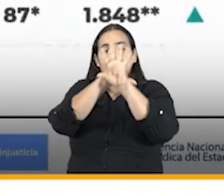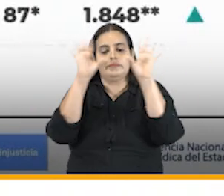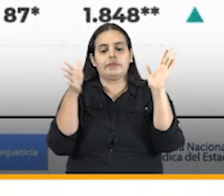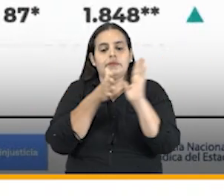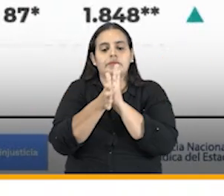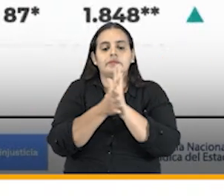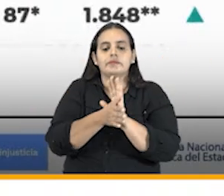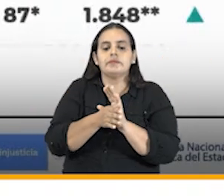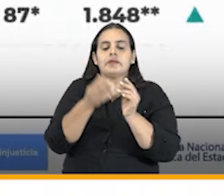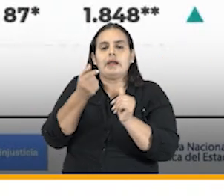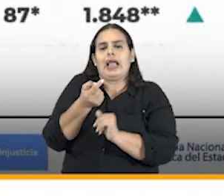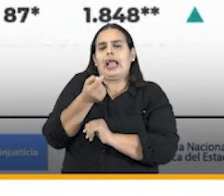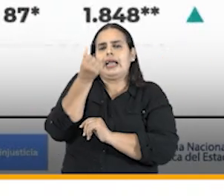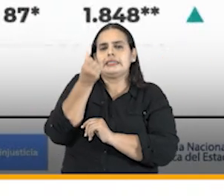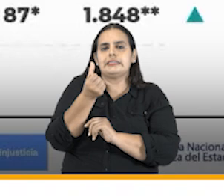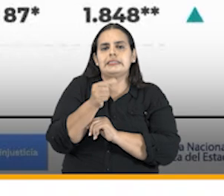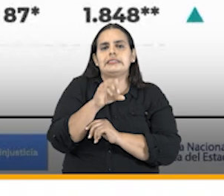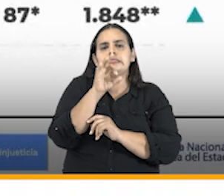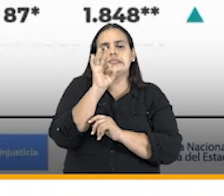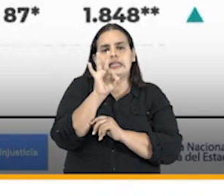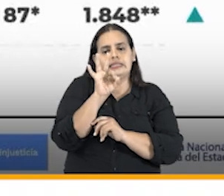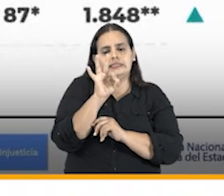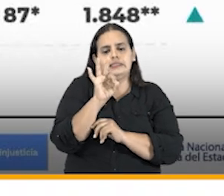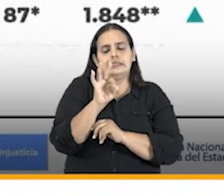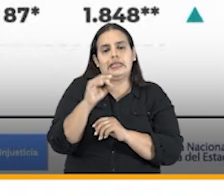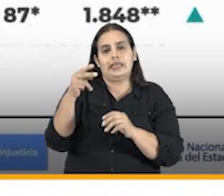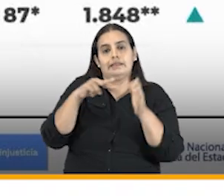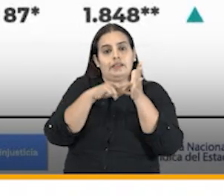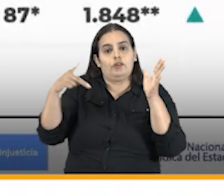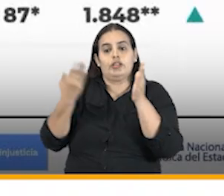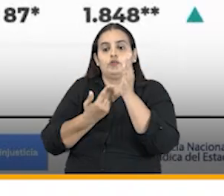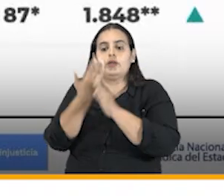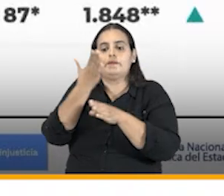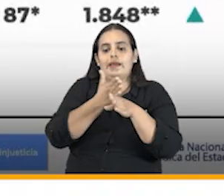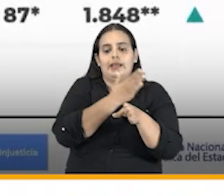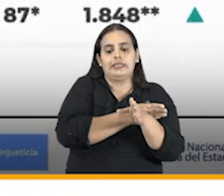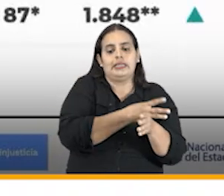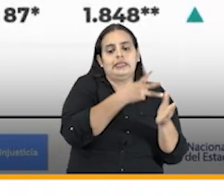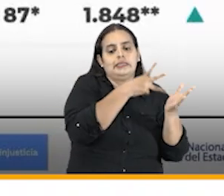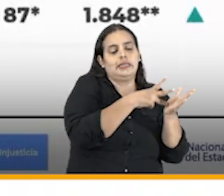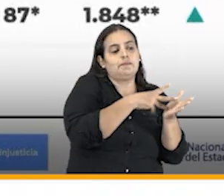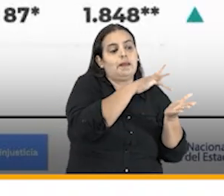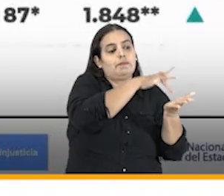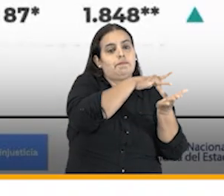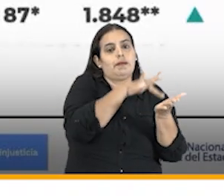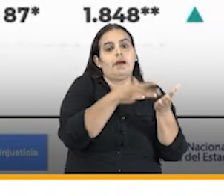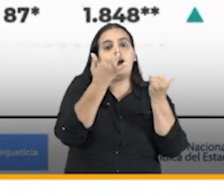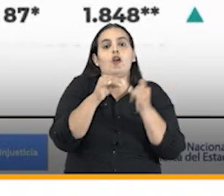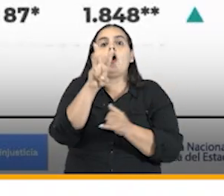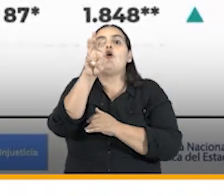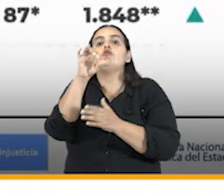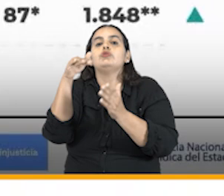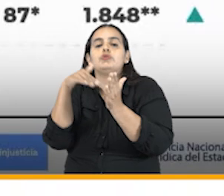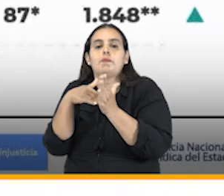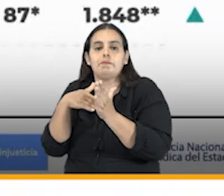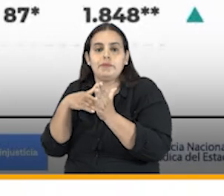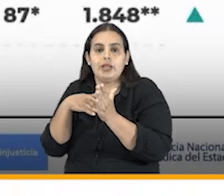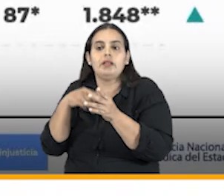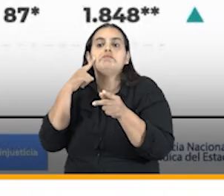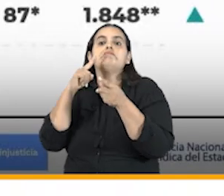multiplicamos casi por 3 gracias a las nuevas tecnologías pasamos de 3.000 asistentes a 8.000